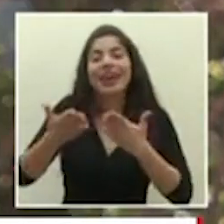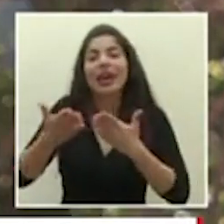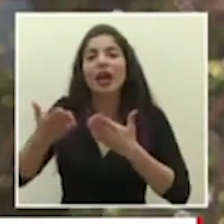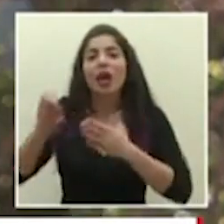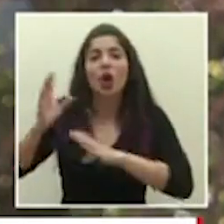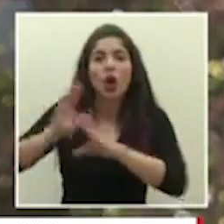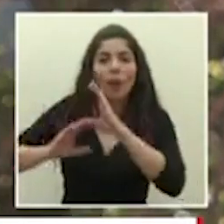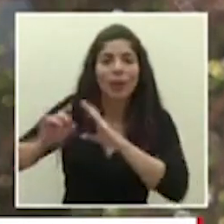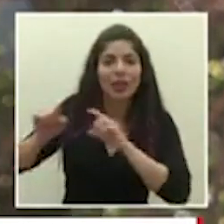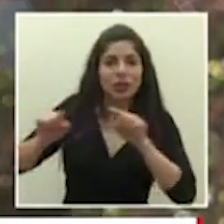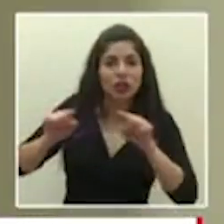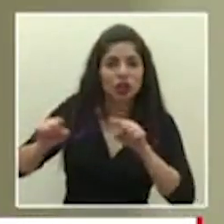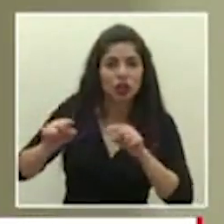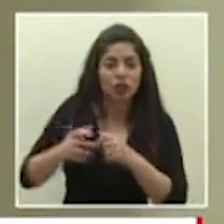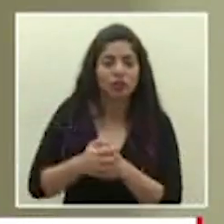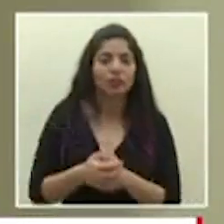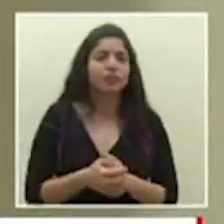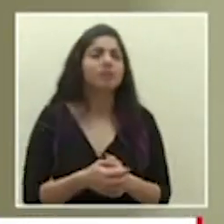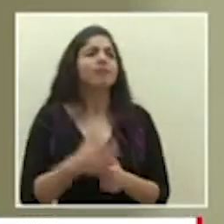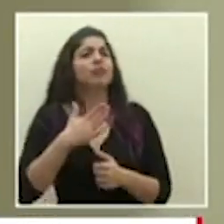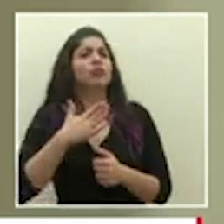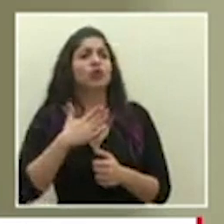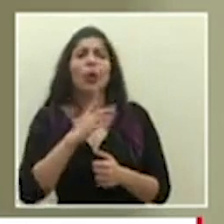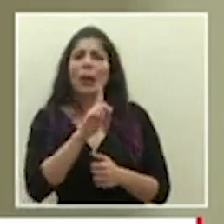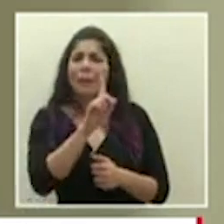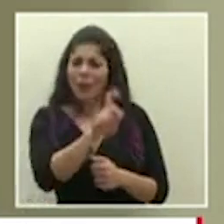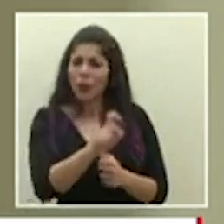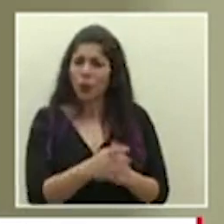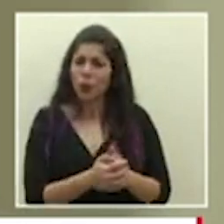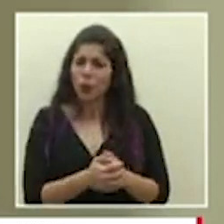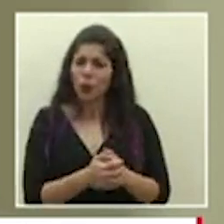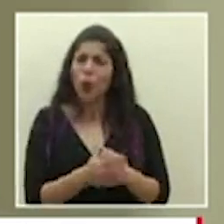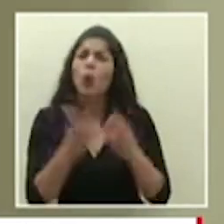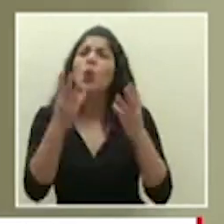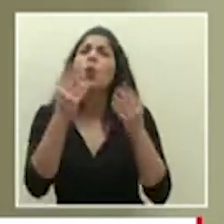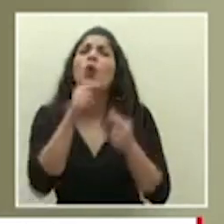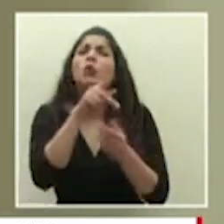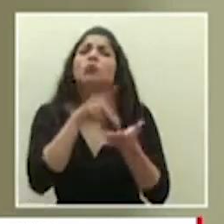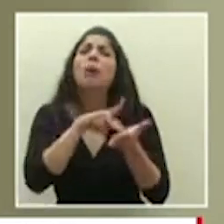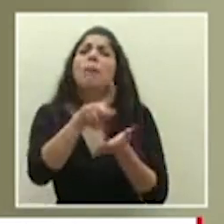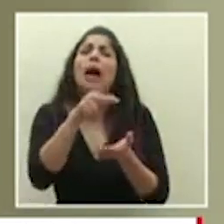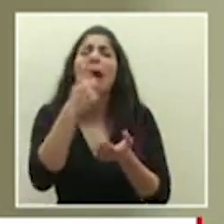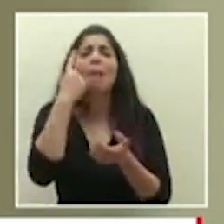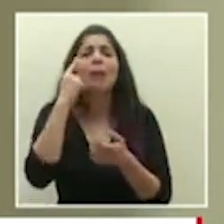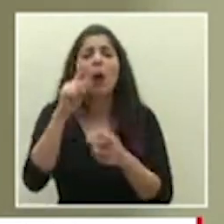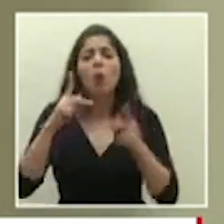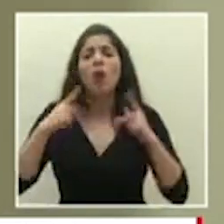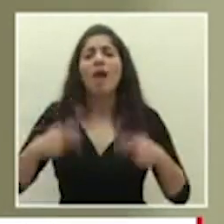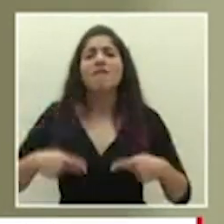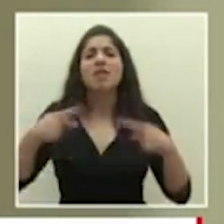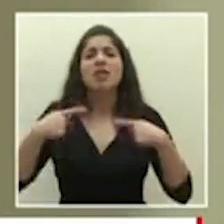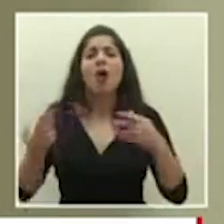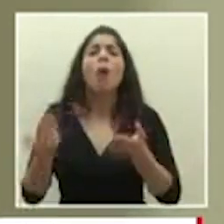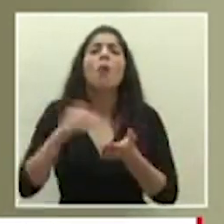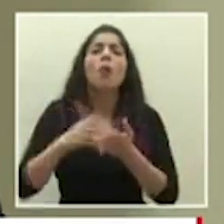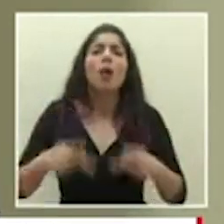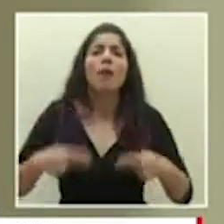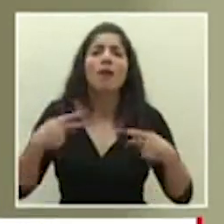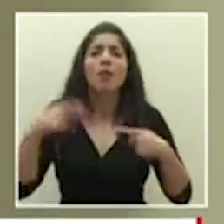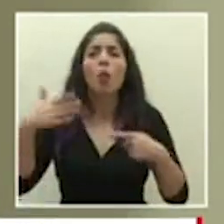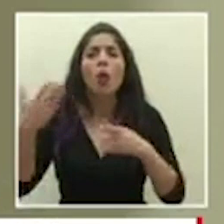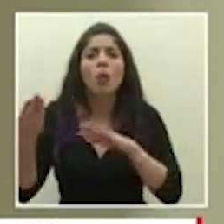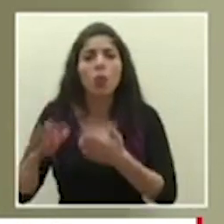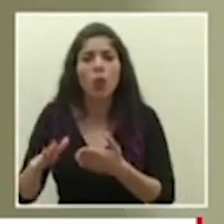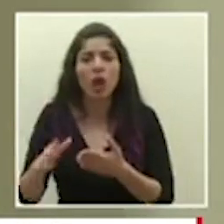de comercio yo le pregunto ¿cuánto paga usted para que una vida vuelva de la muerte? ¿cuál